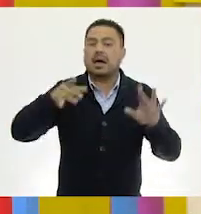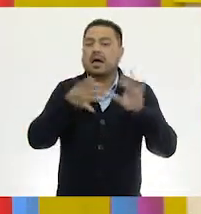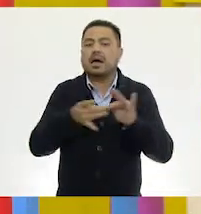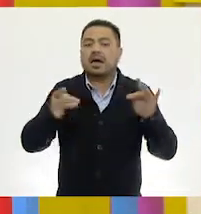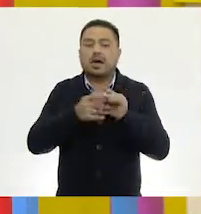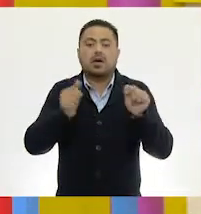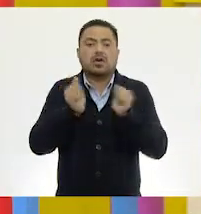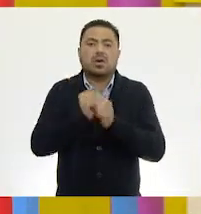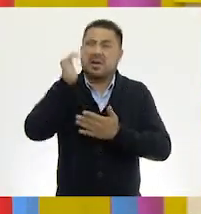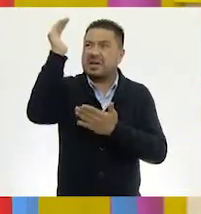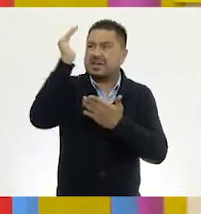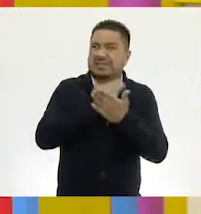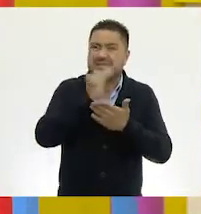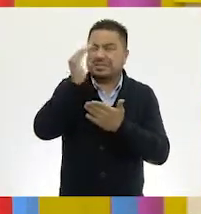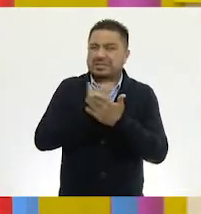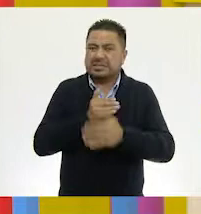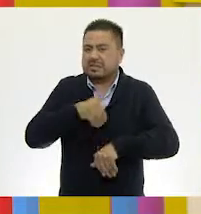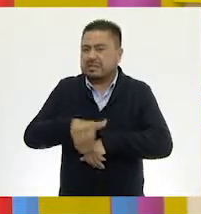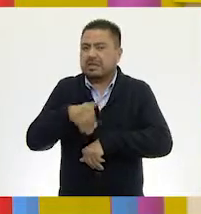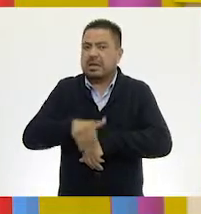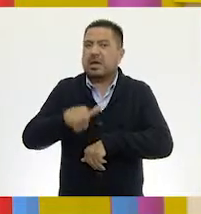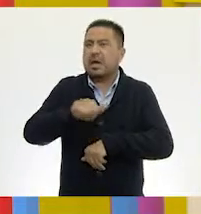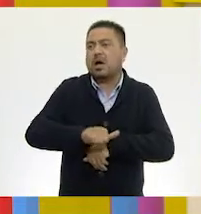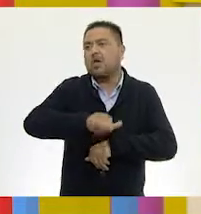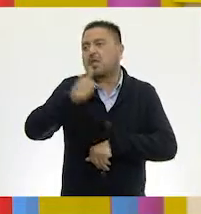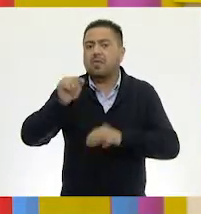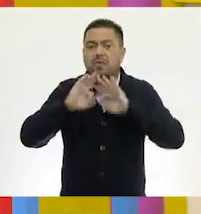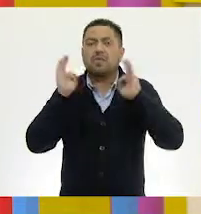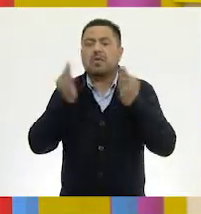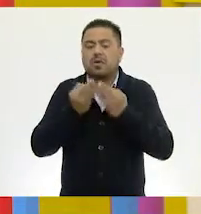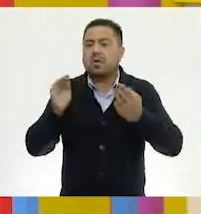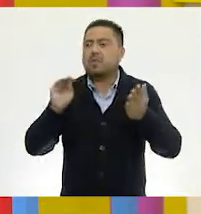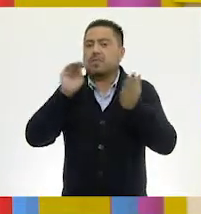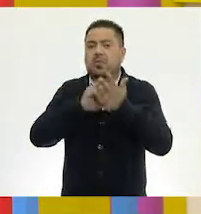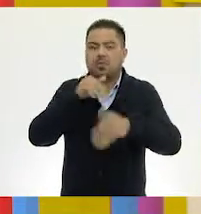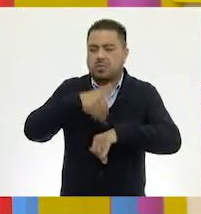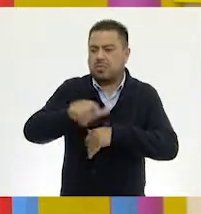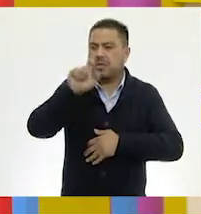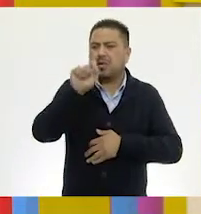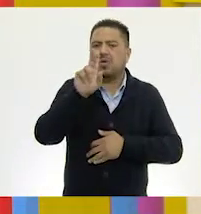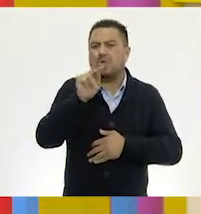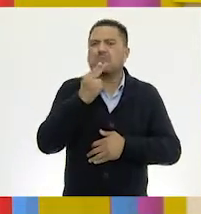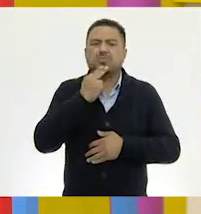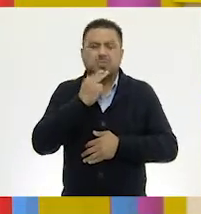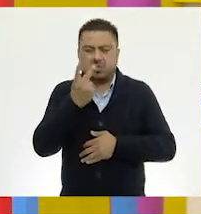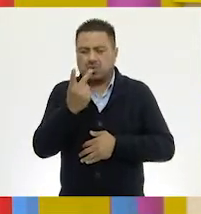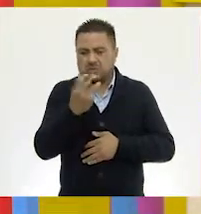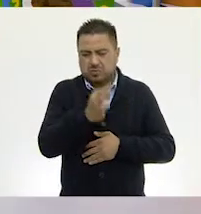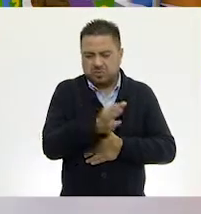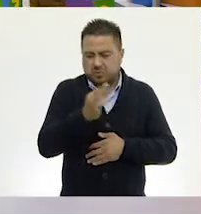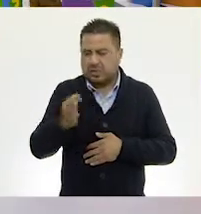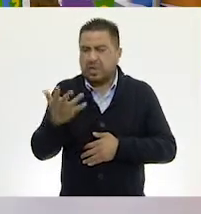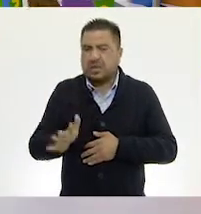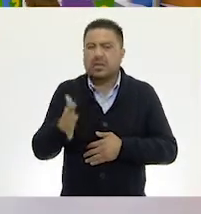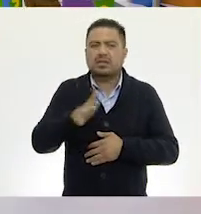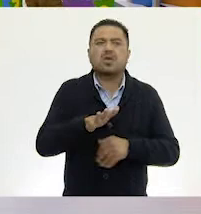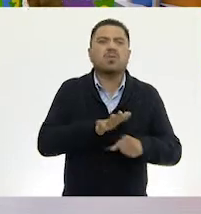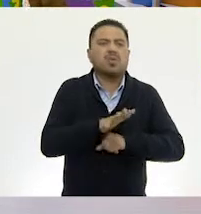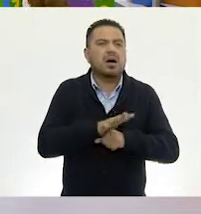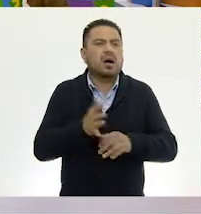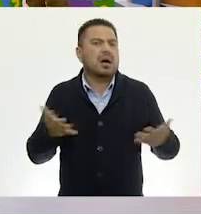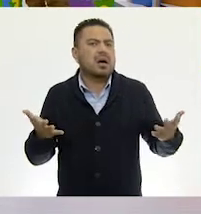con la menor cantidad. Hay otra forma de poner el número 20 sin necesidad de usar dos monedas de 10. ¿Cuál es la cantidad?